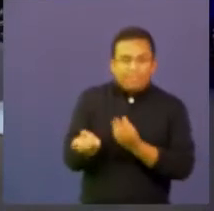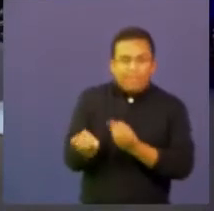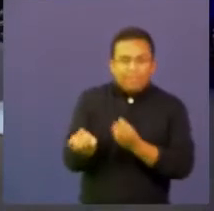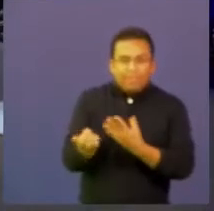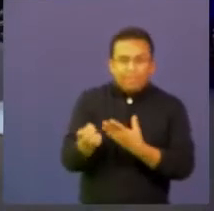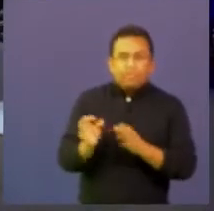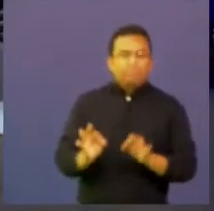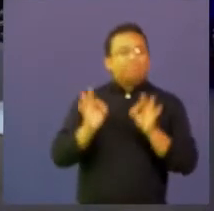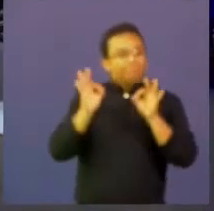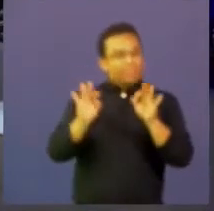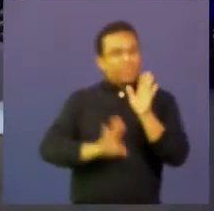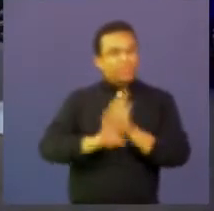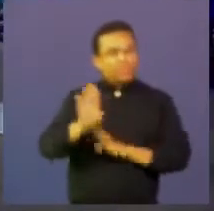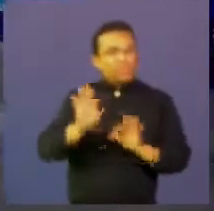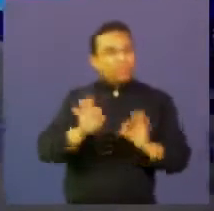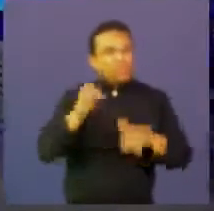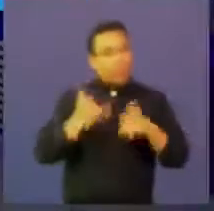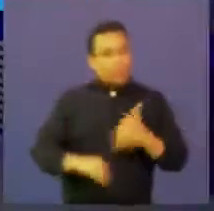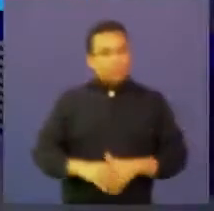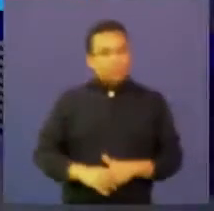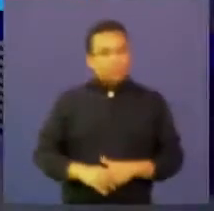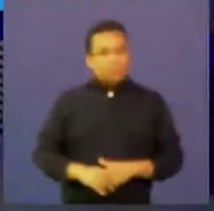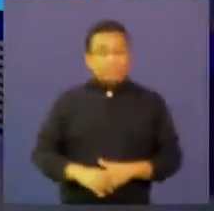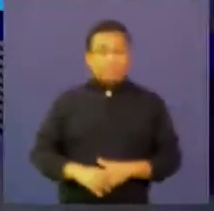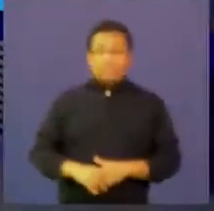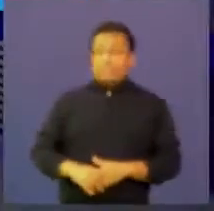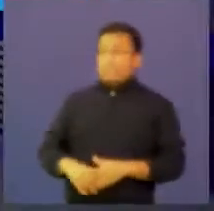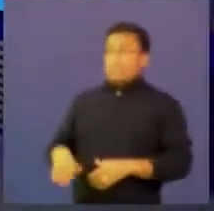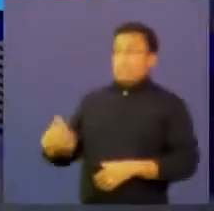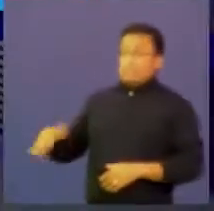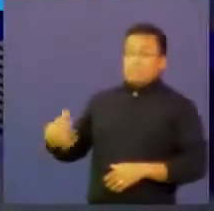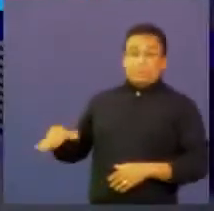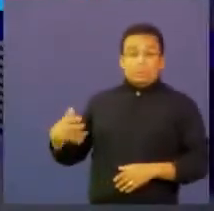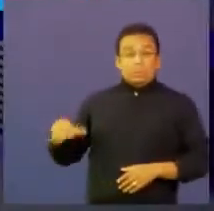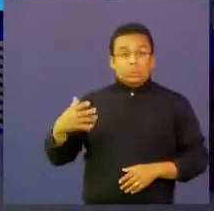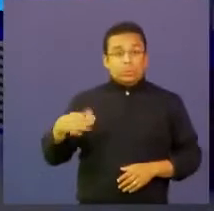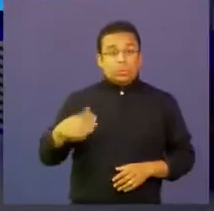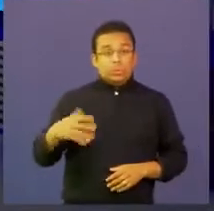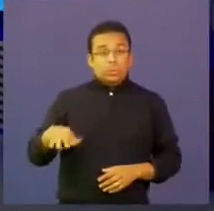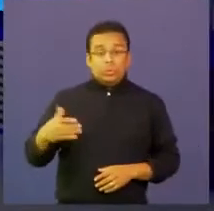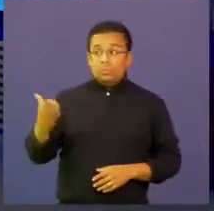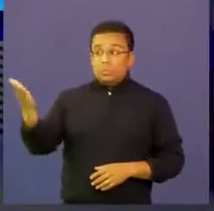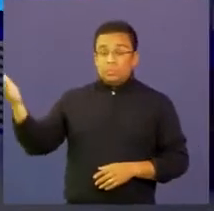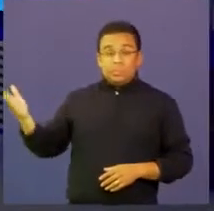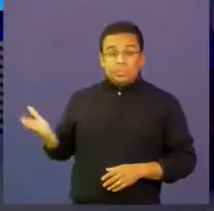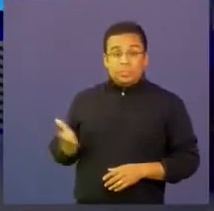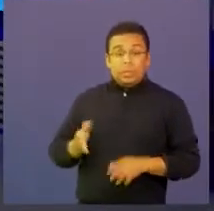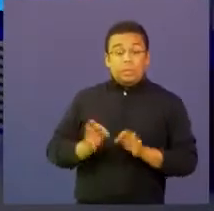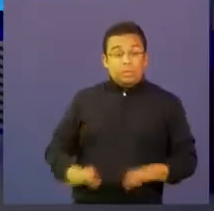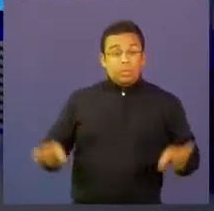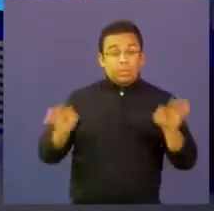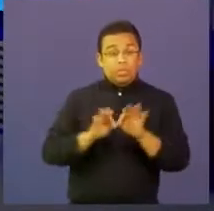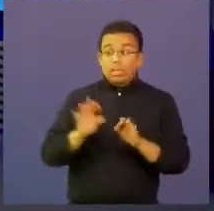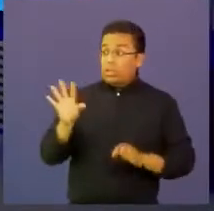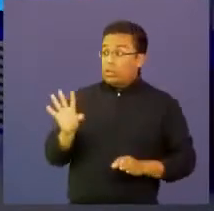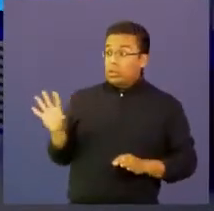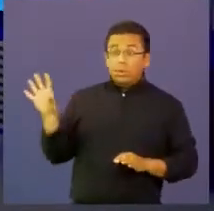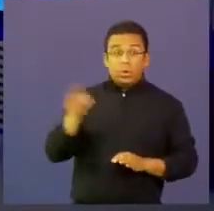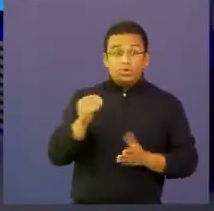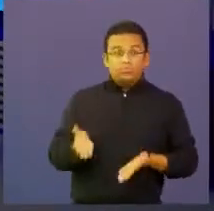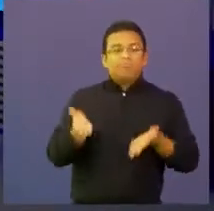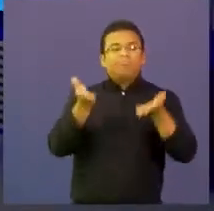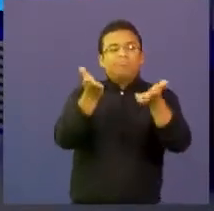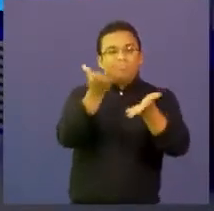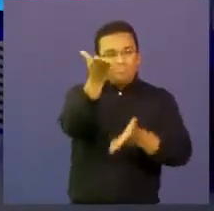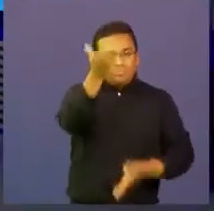videojuego imagínense toda esta oferta súper importante para un docente como todos como desde